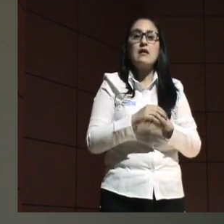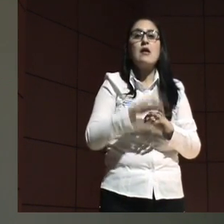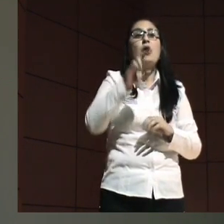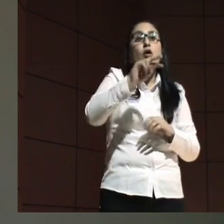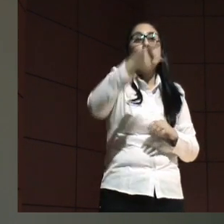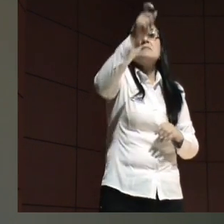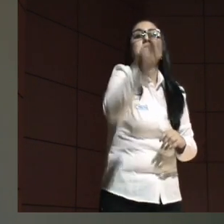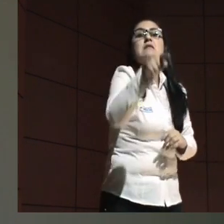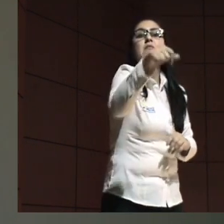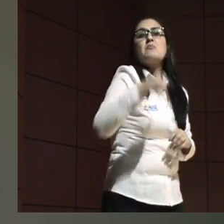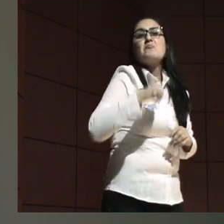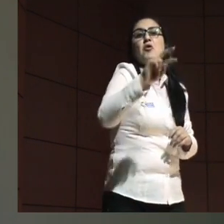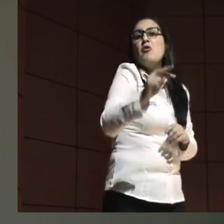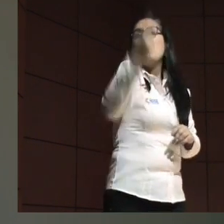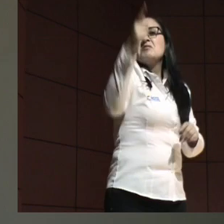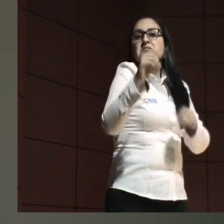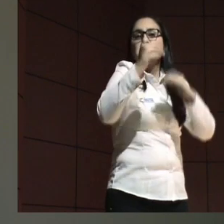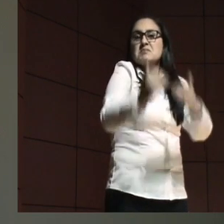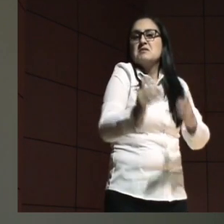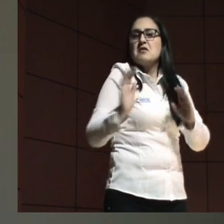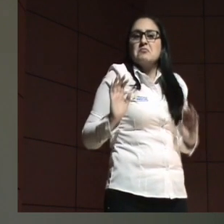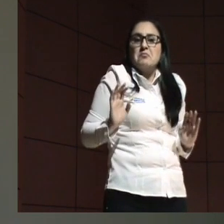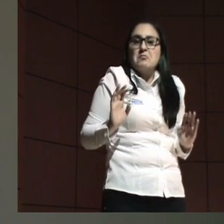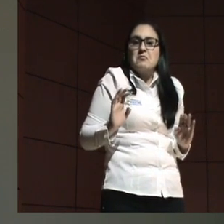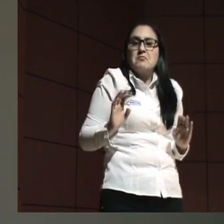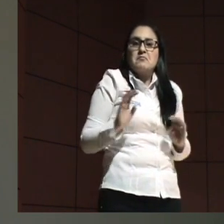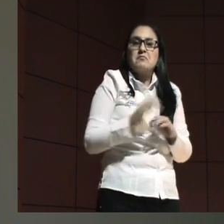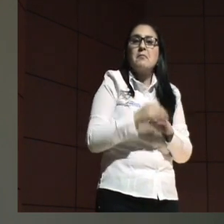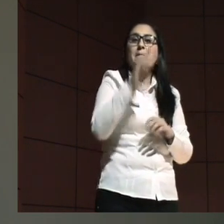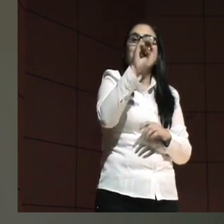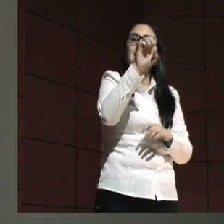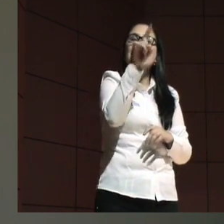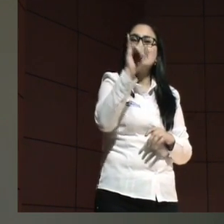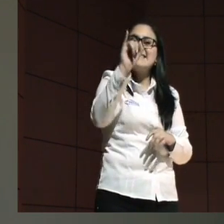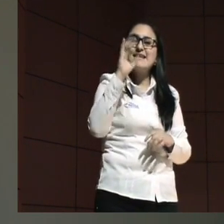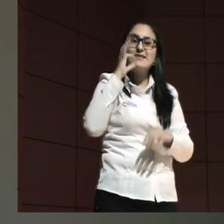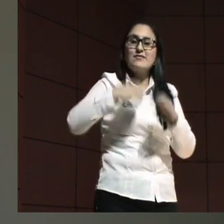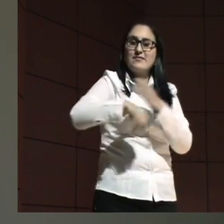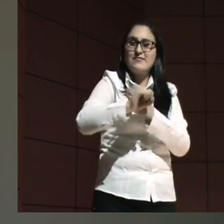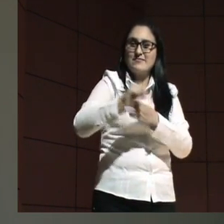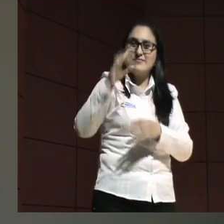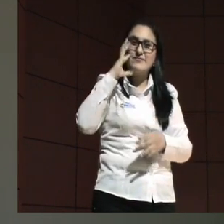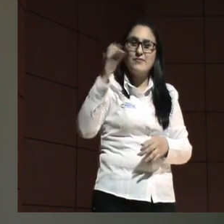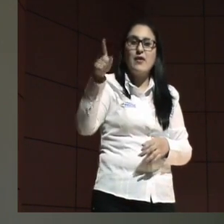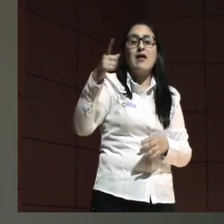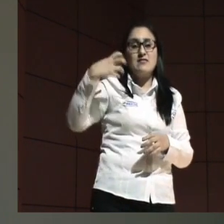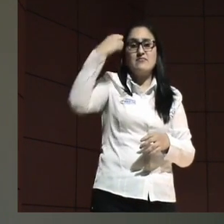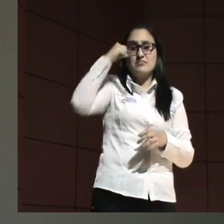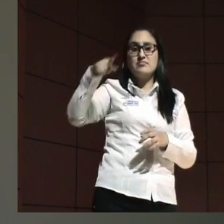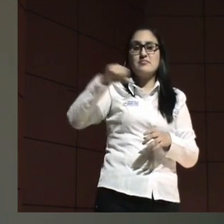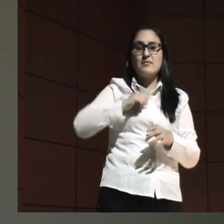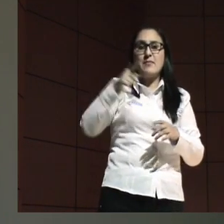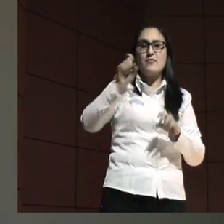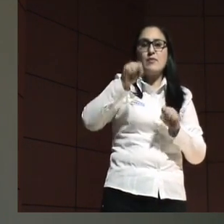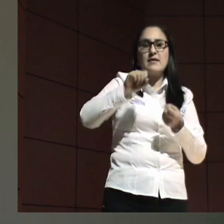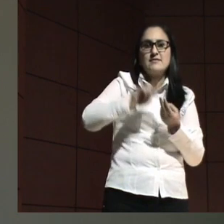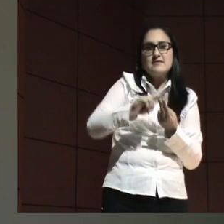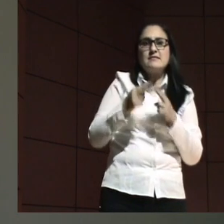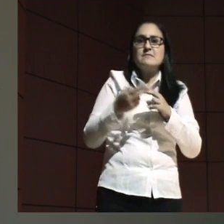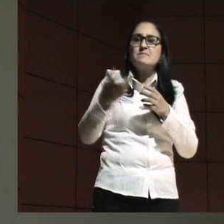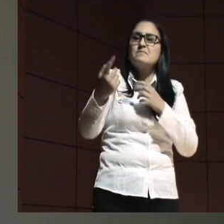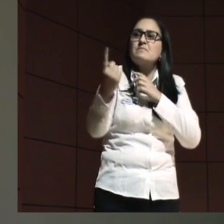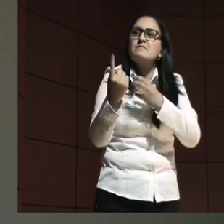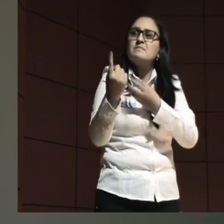puede tener otra discapacidad de otro orden. Messi tiene discapacidad, o por lo menos tuvo, para asociarse.